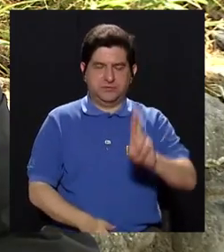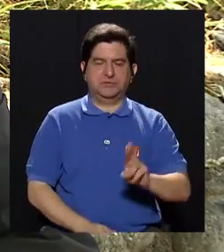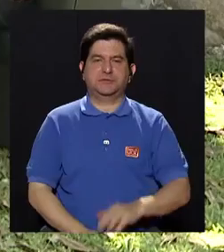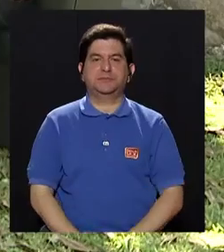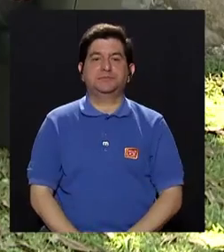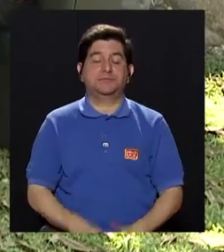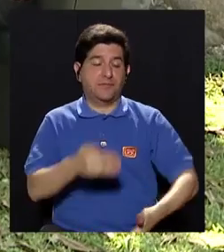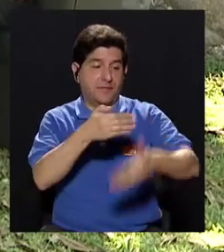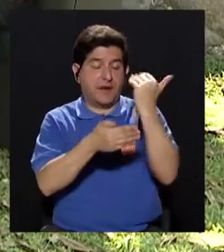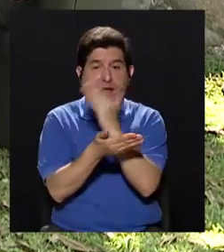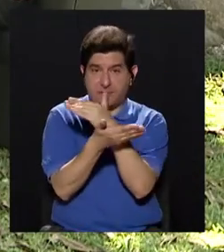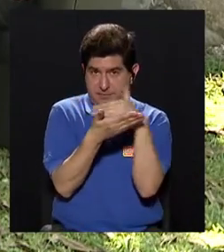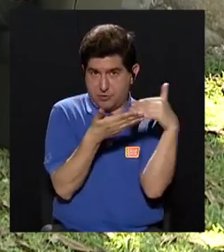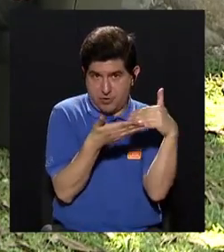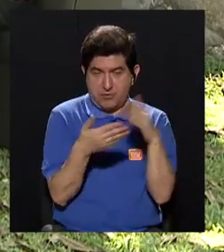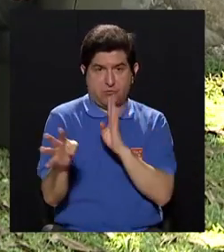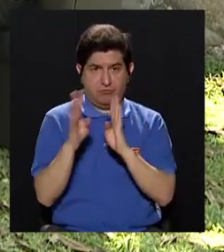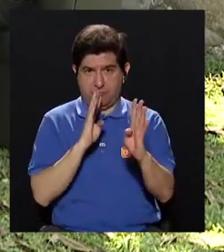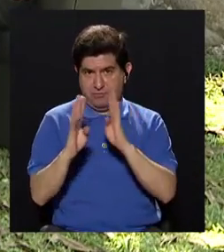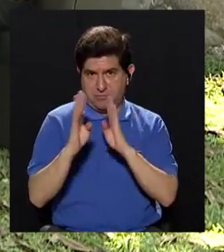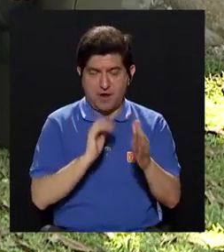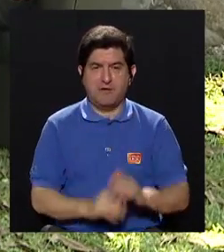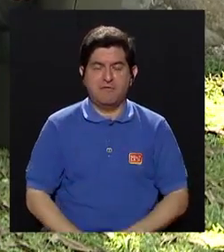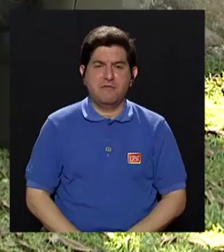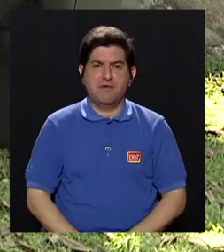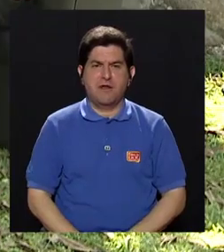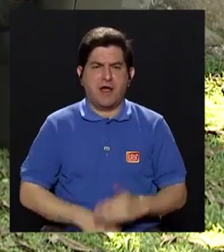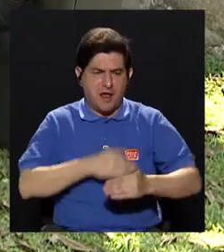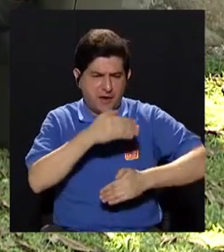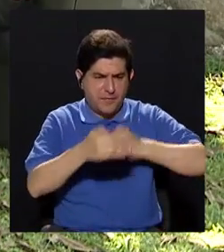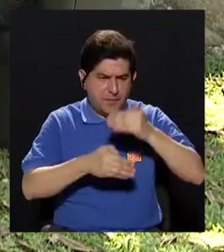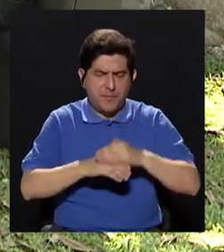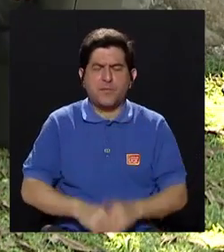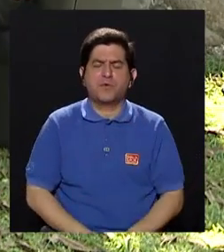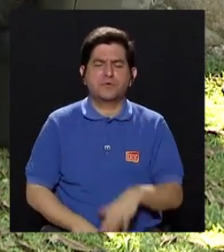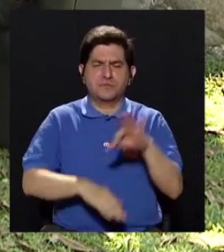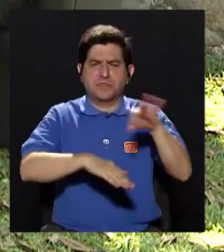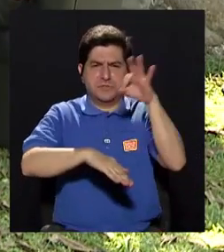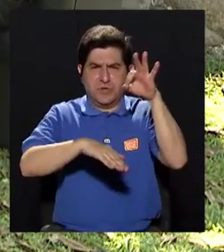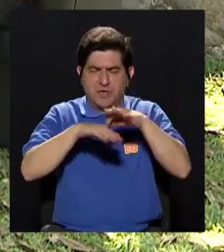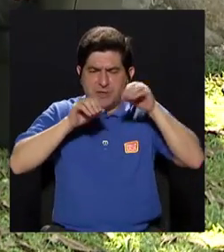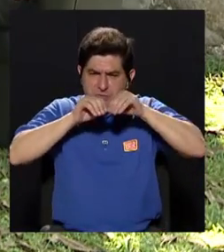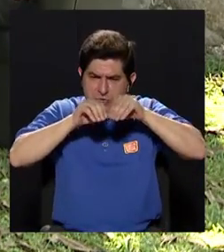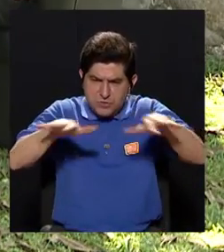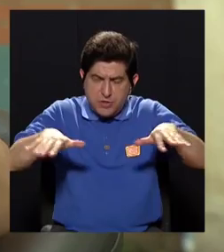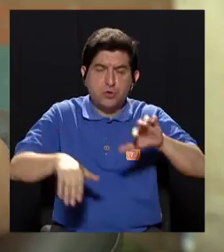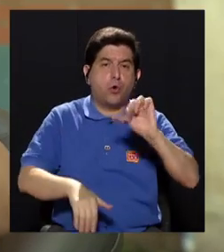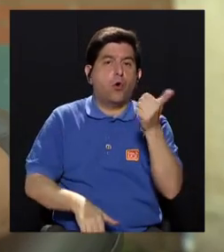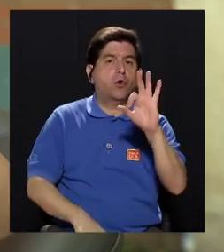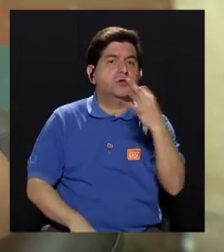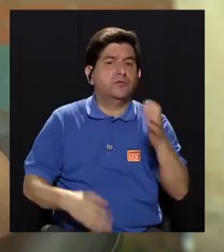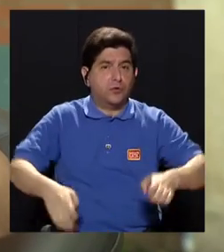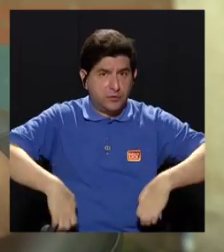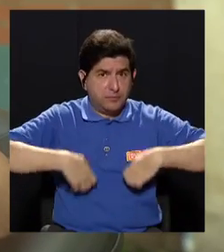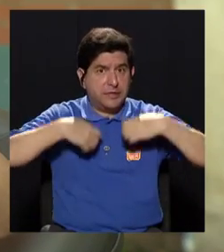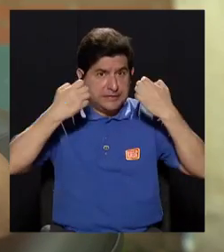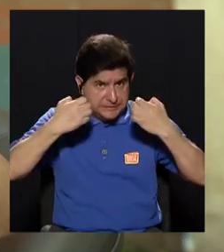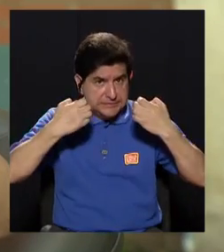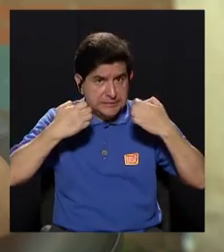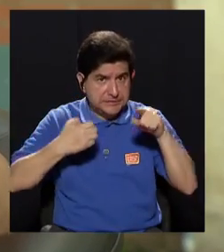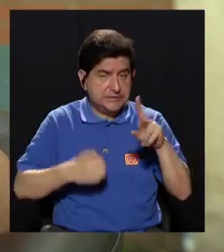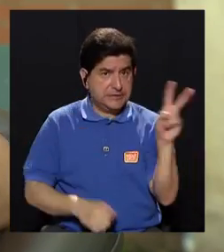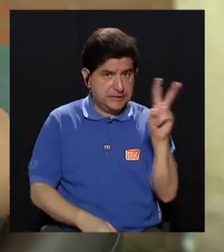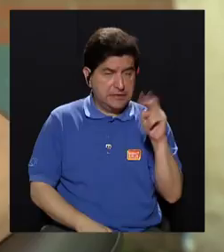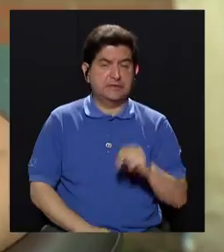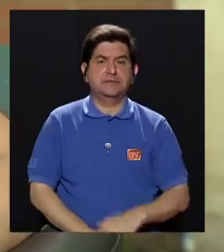Rica. En el bloque anterior hablamos de la forma de contagiarse a través del mosquito. ¿Hay alguna otra forma de